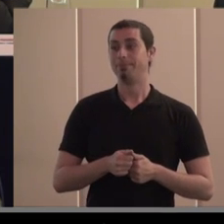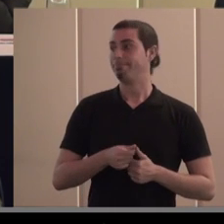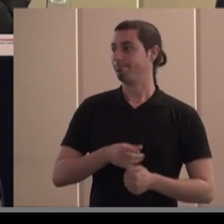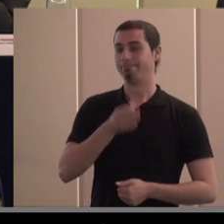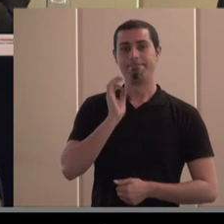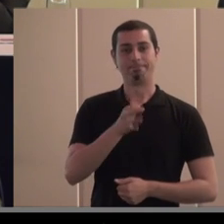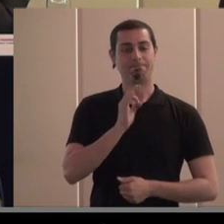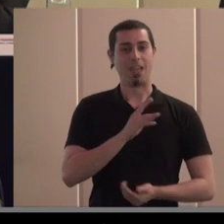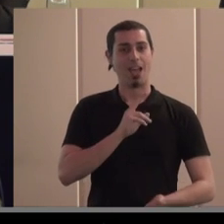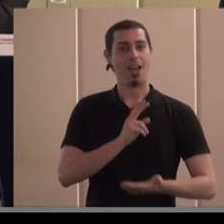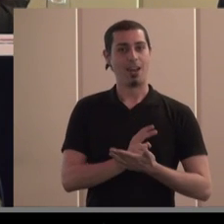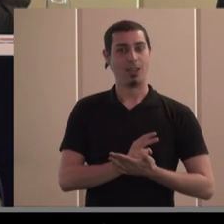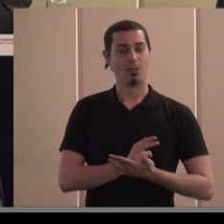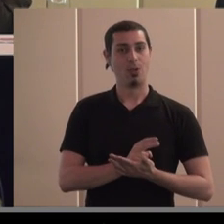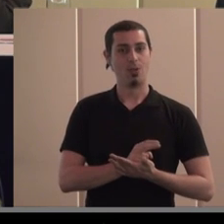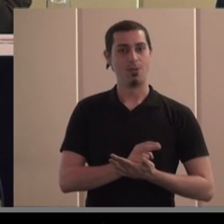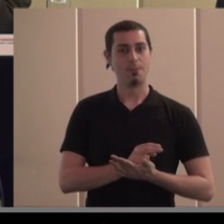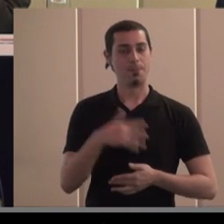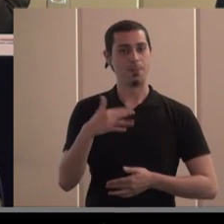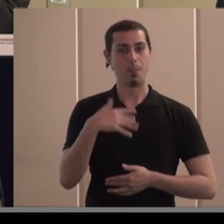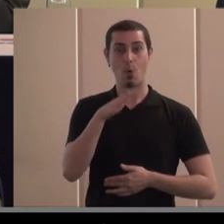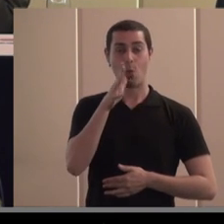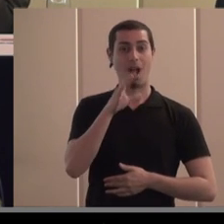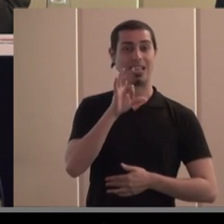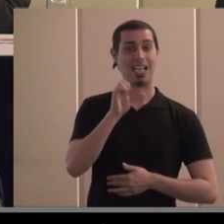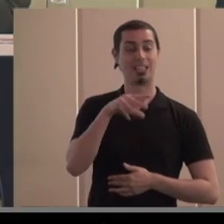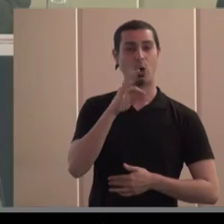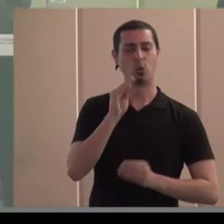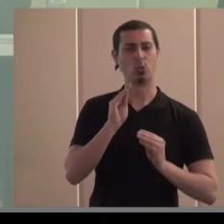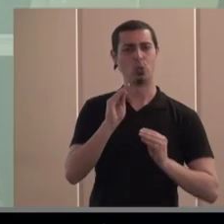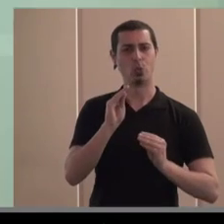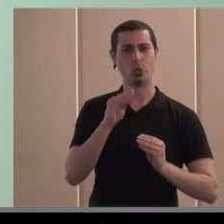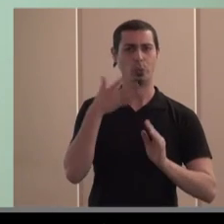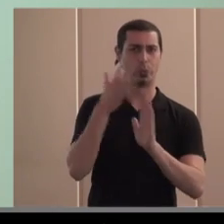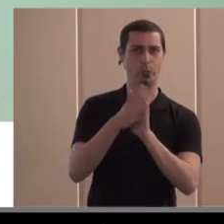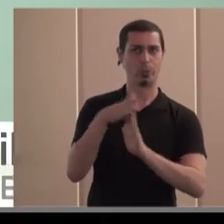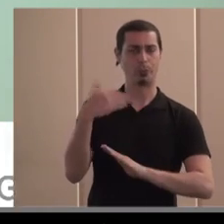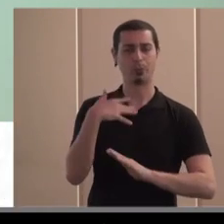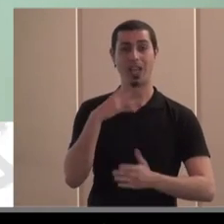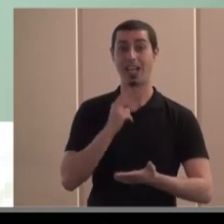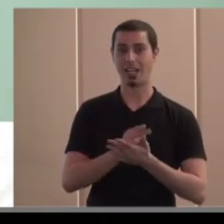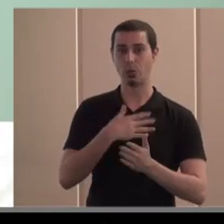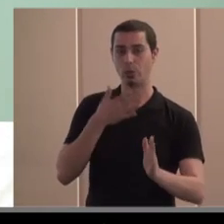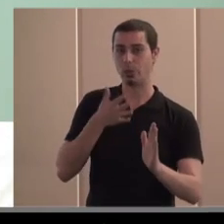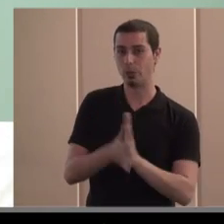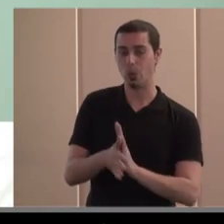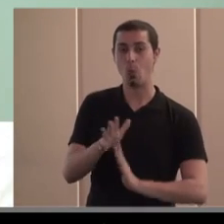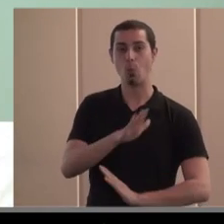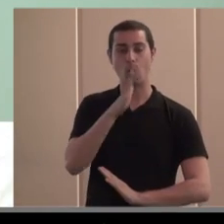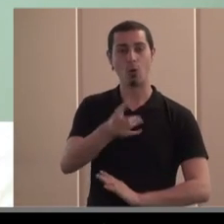efectivamente es un reto y es un reto contaros después de la presentación de Santiago es un reto contaros cómo lo hacemos por qué lo hacemos